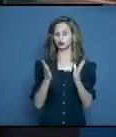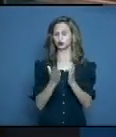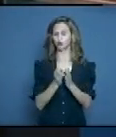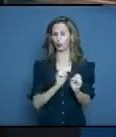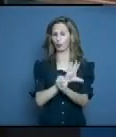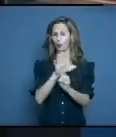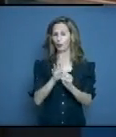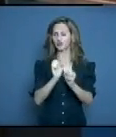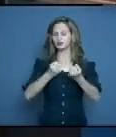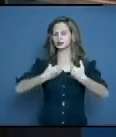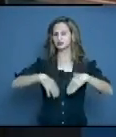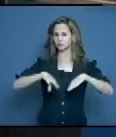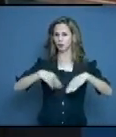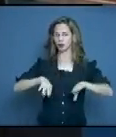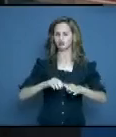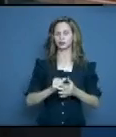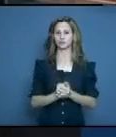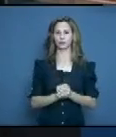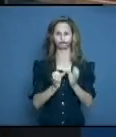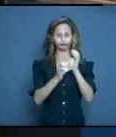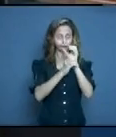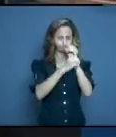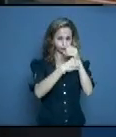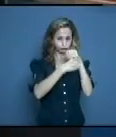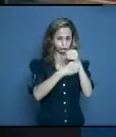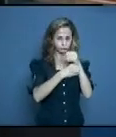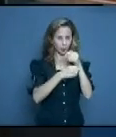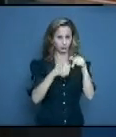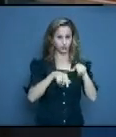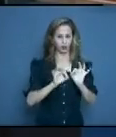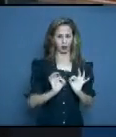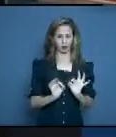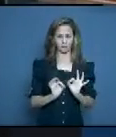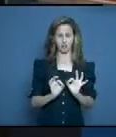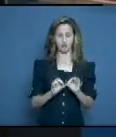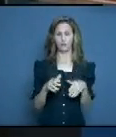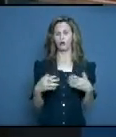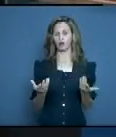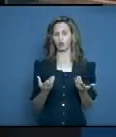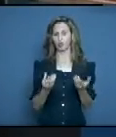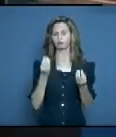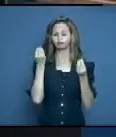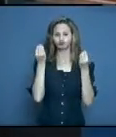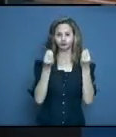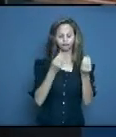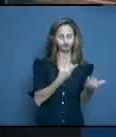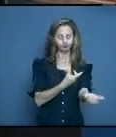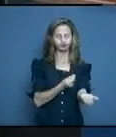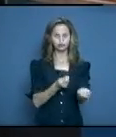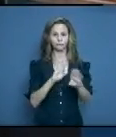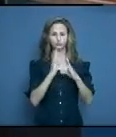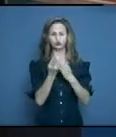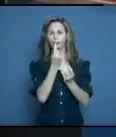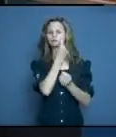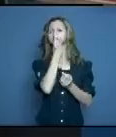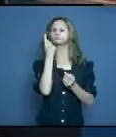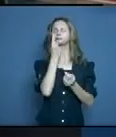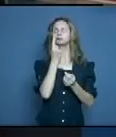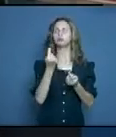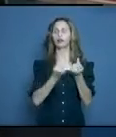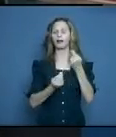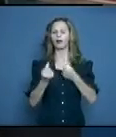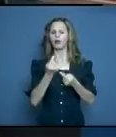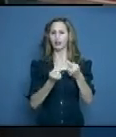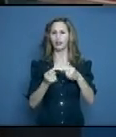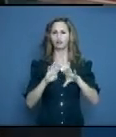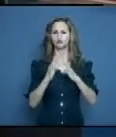-19. Bueno, aquí está, el laboratorio de biología molecular de nuestra ciudad analizó una buena cifra de muestras de PCR para detectar el